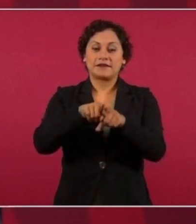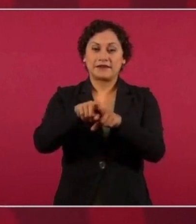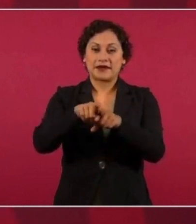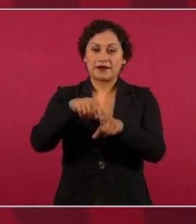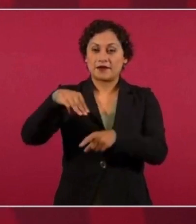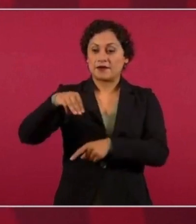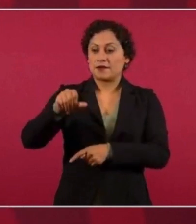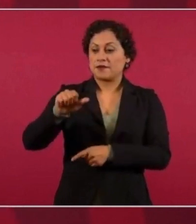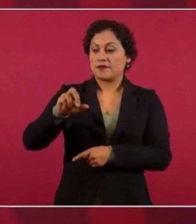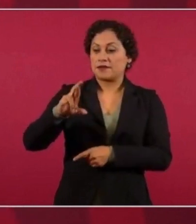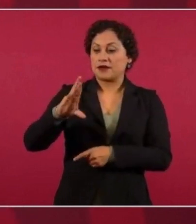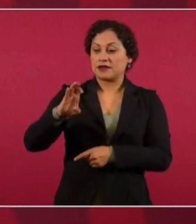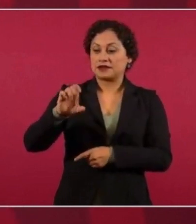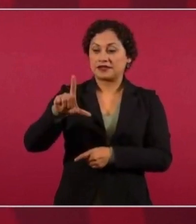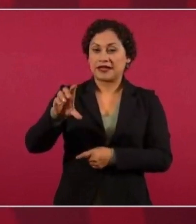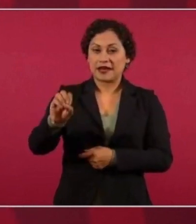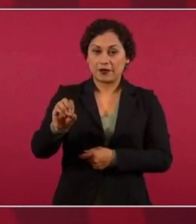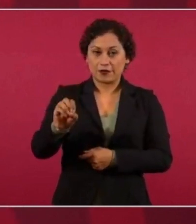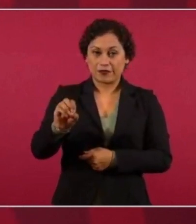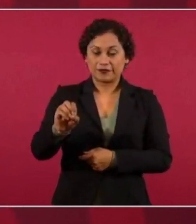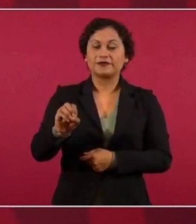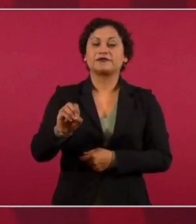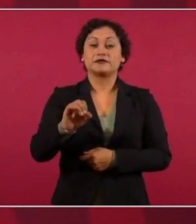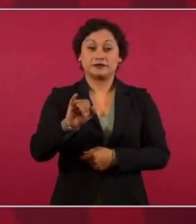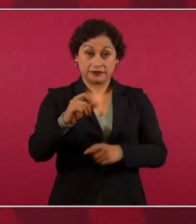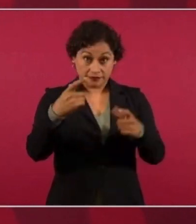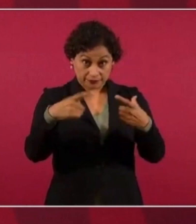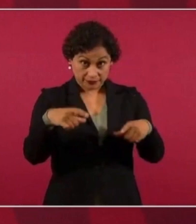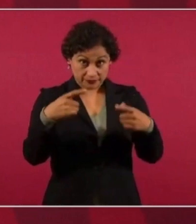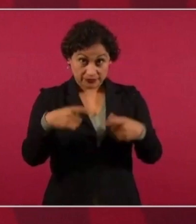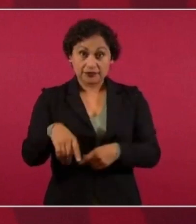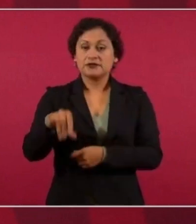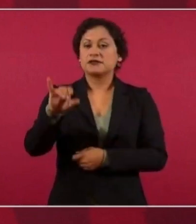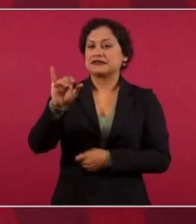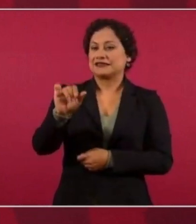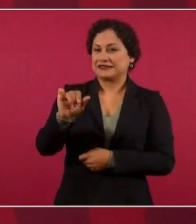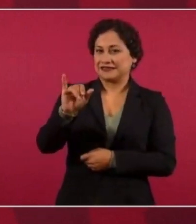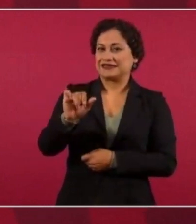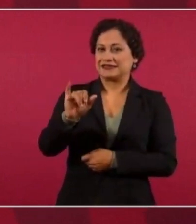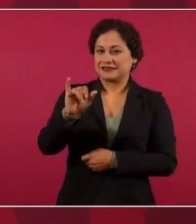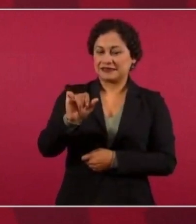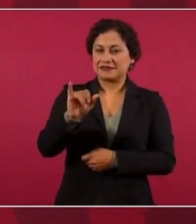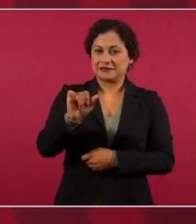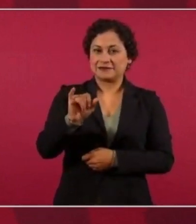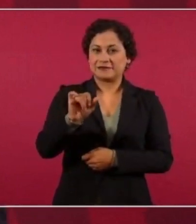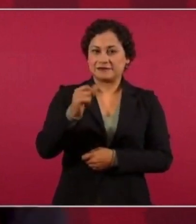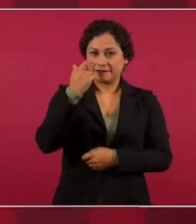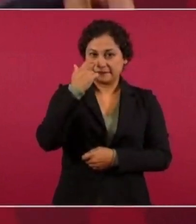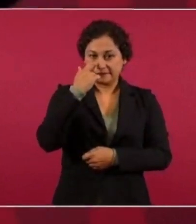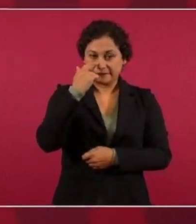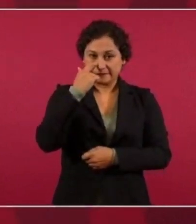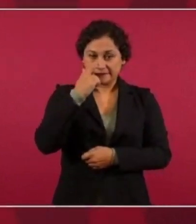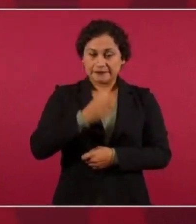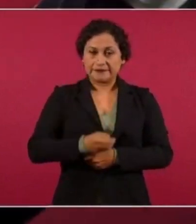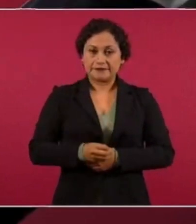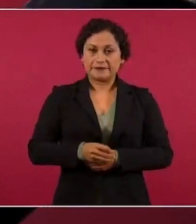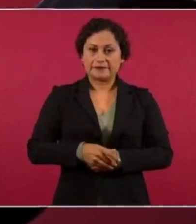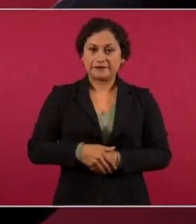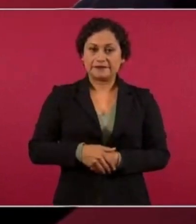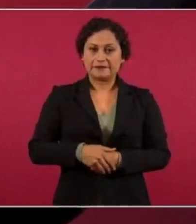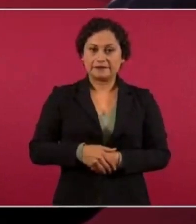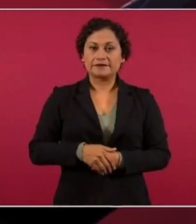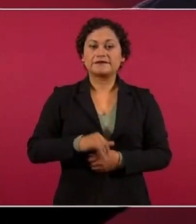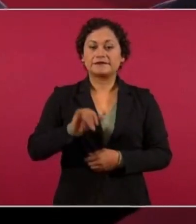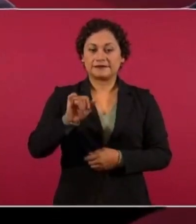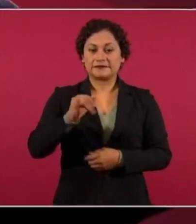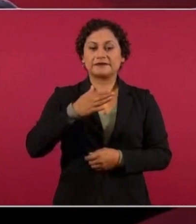estaba mi